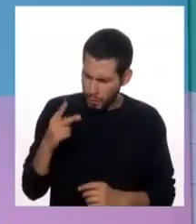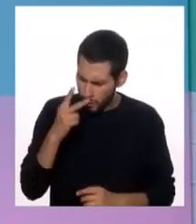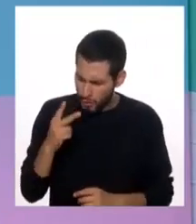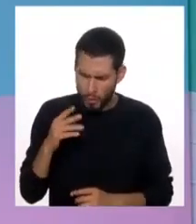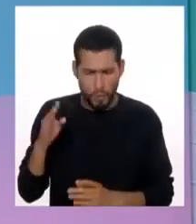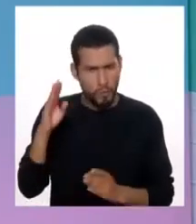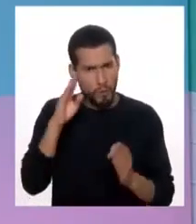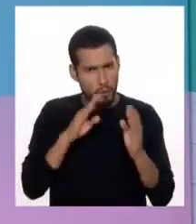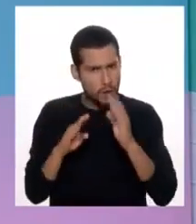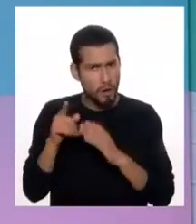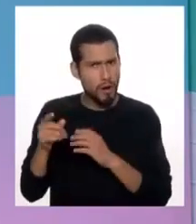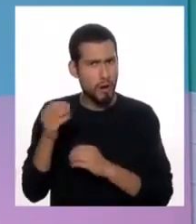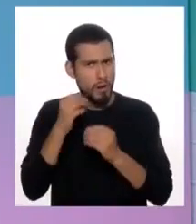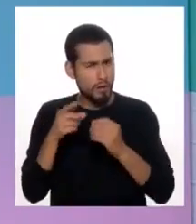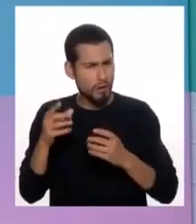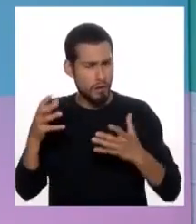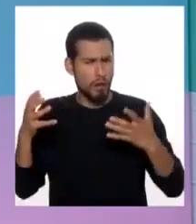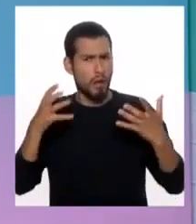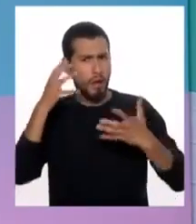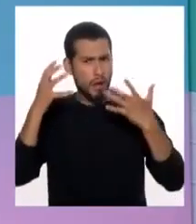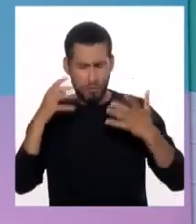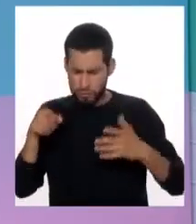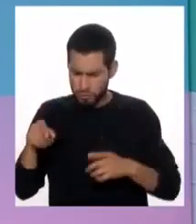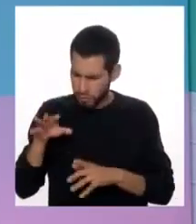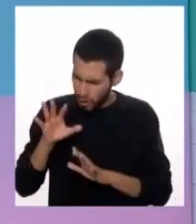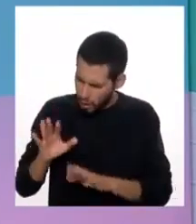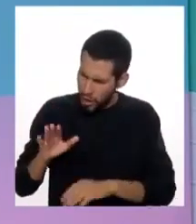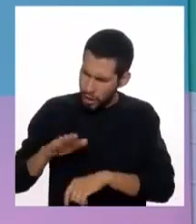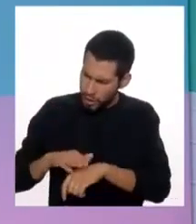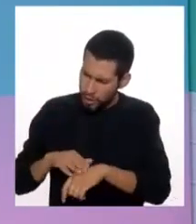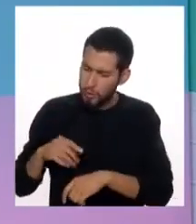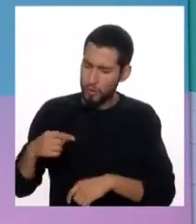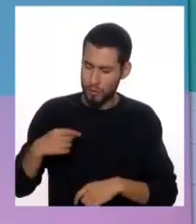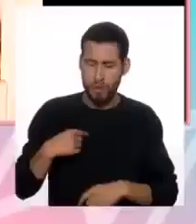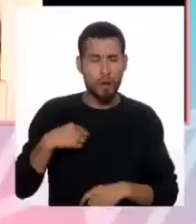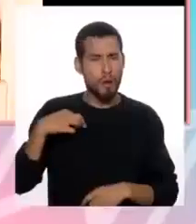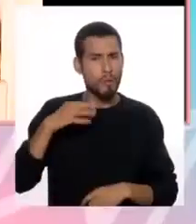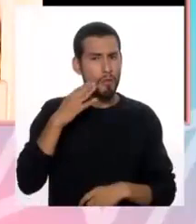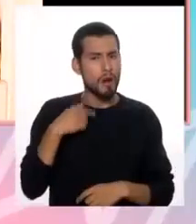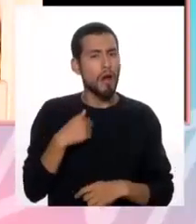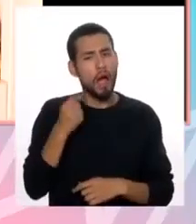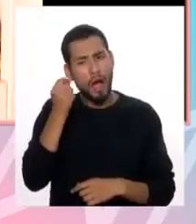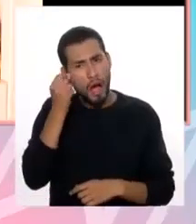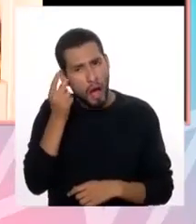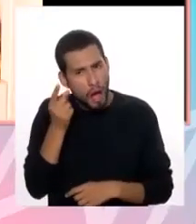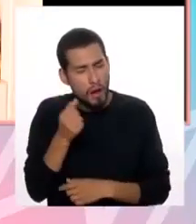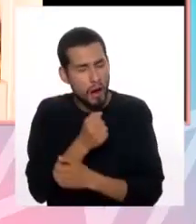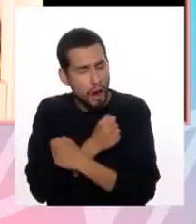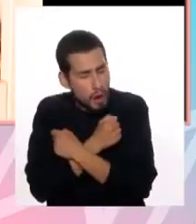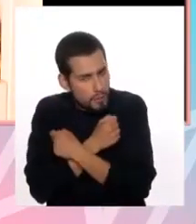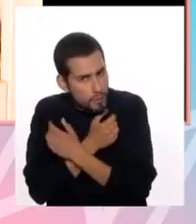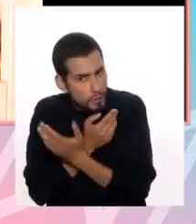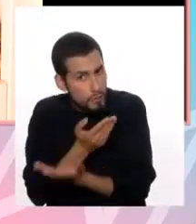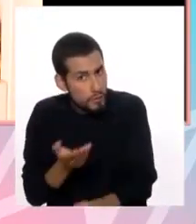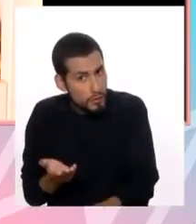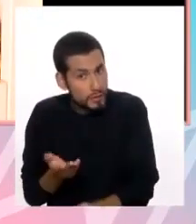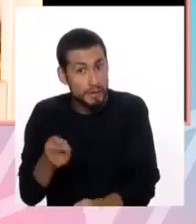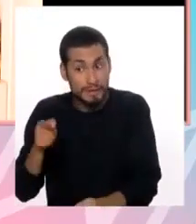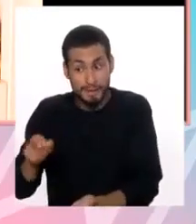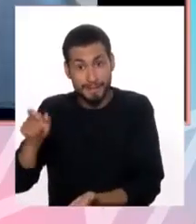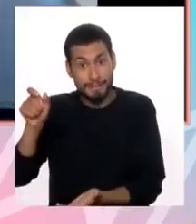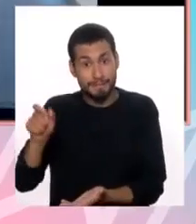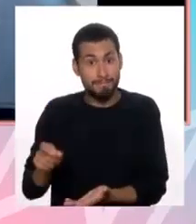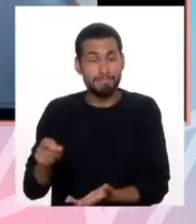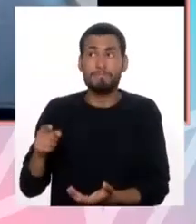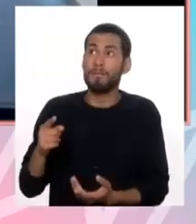está preocupando por su alimentación y su peso, mostrar el interés, la comprensión. Entonces, eso va a permitir que el adolescente